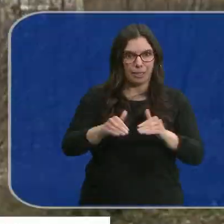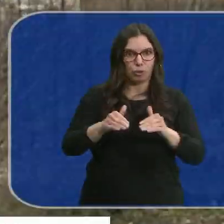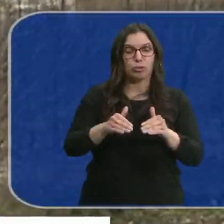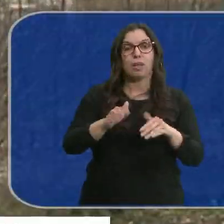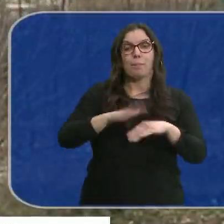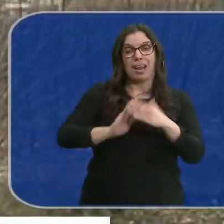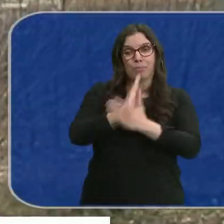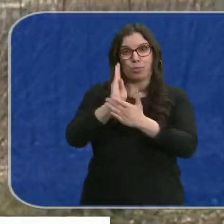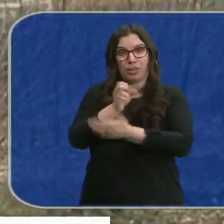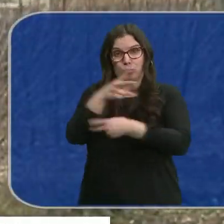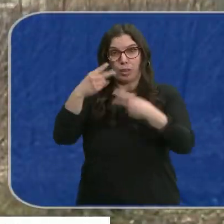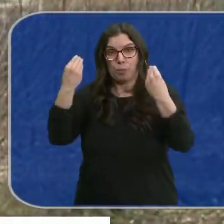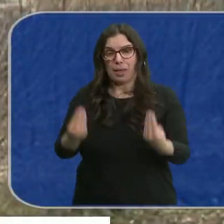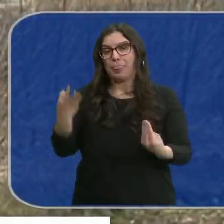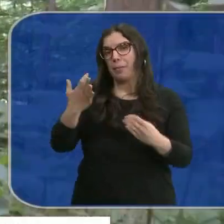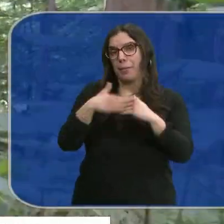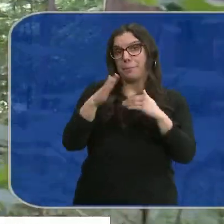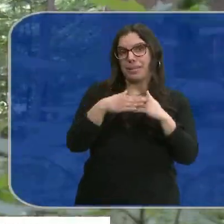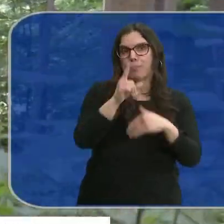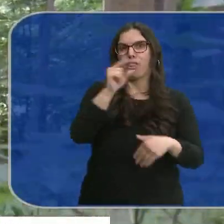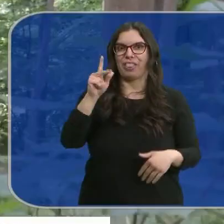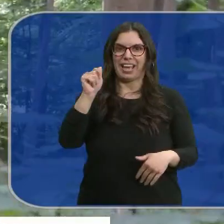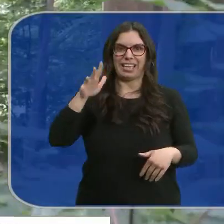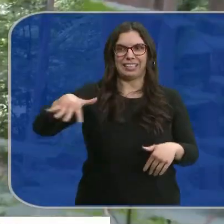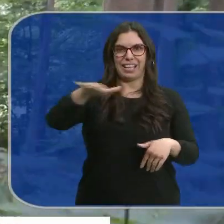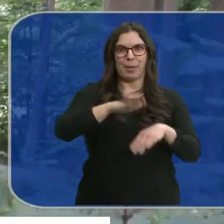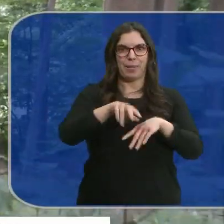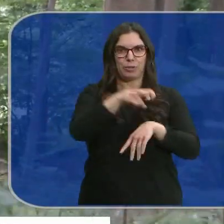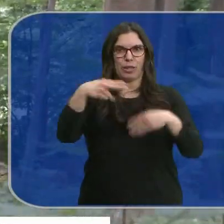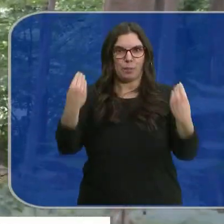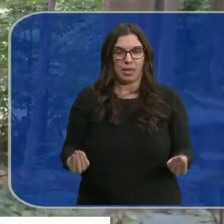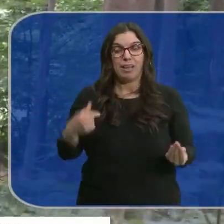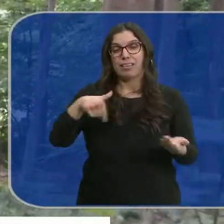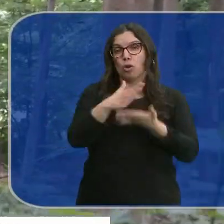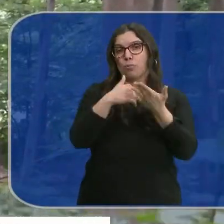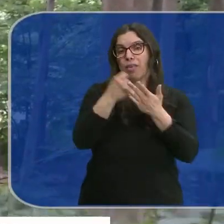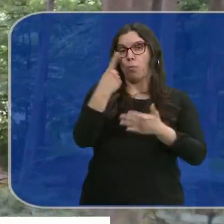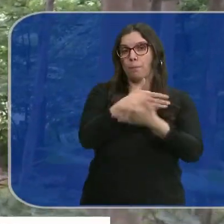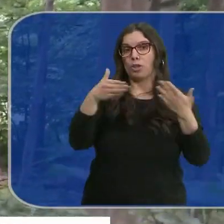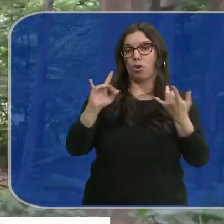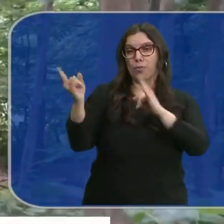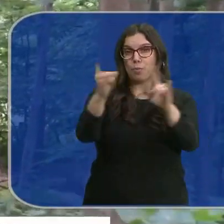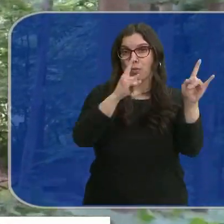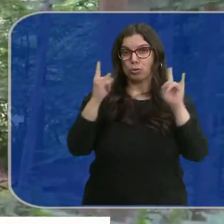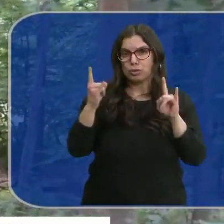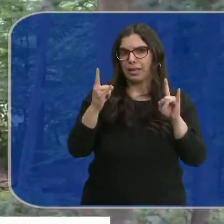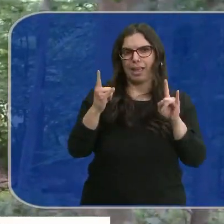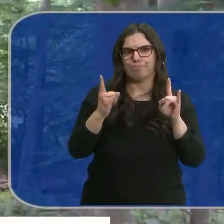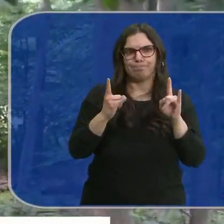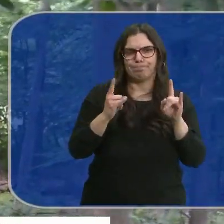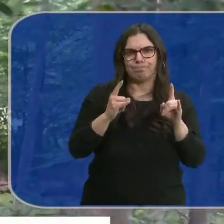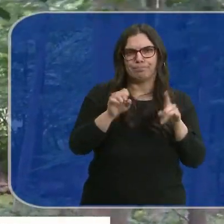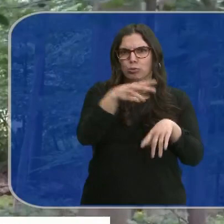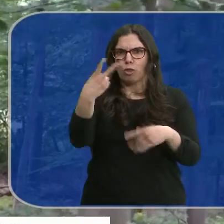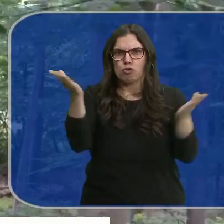explotación sea productiva debe tener una superficie mínima de 100 hectáreas. En la comunidad, más de un millón de hectáreas de bosques son improductivas